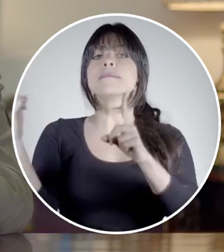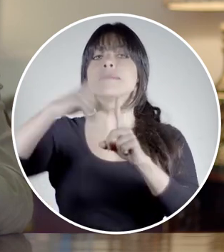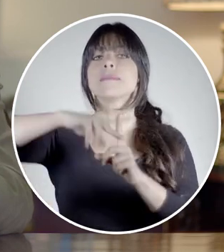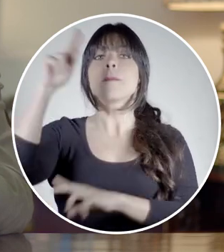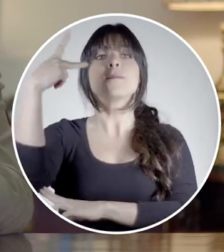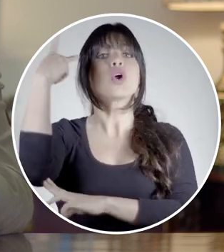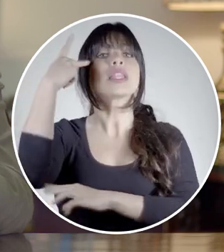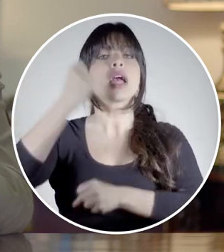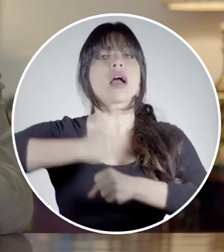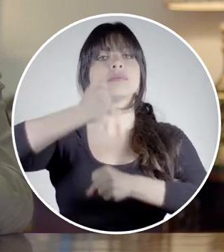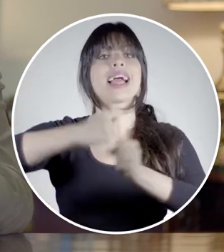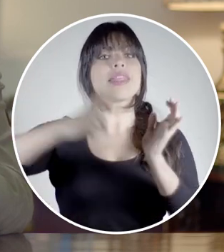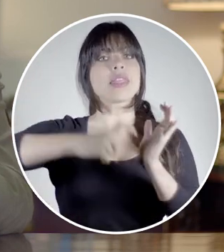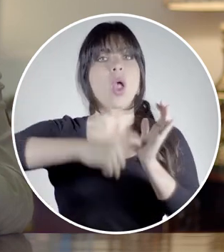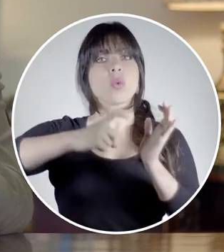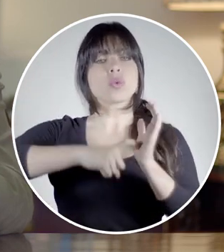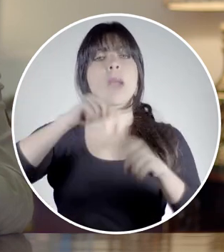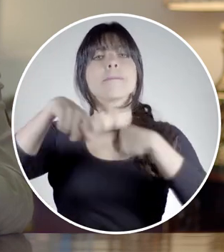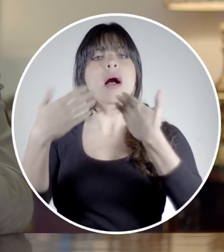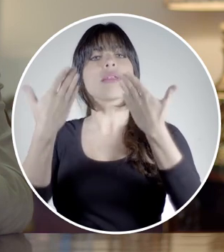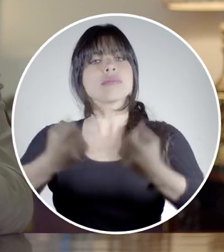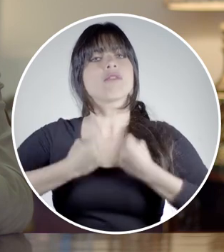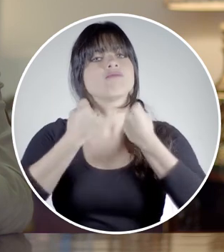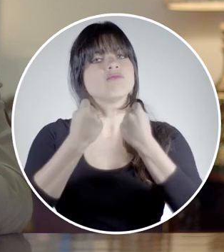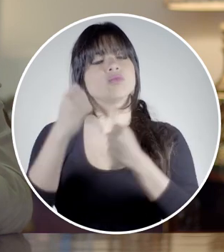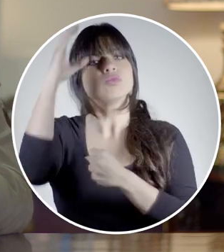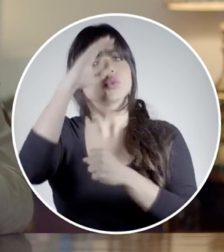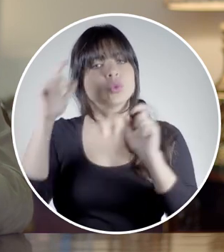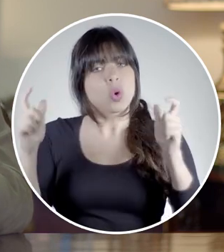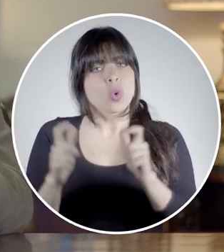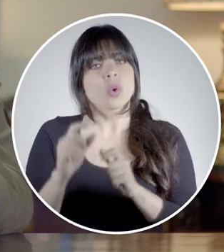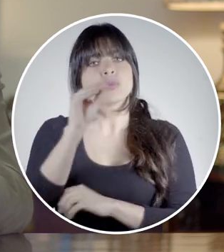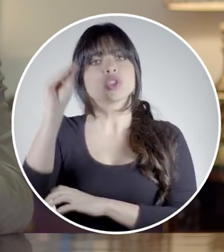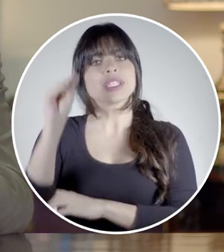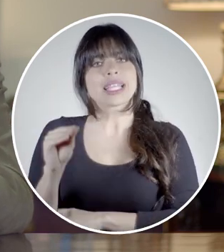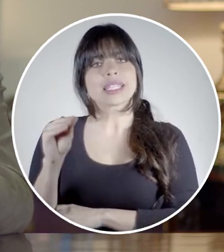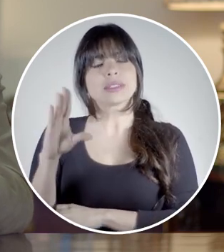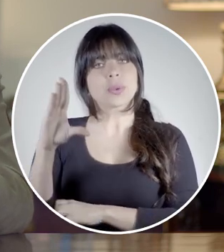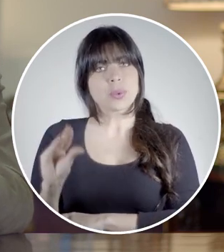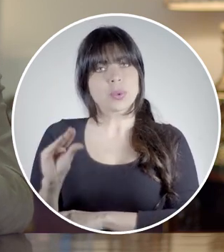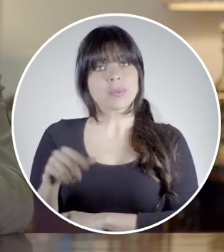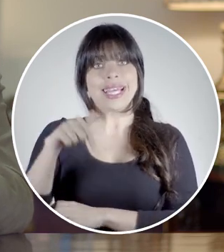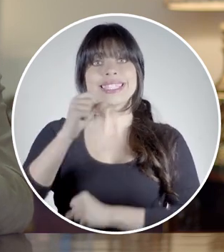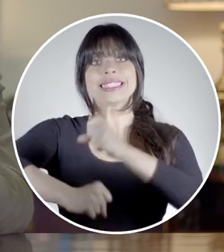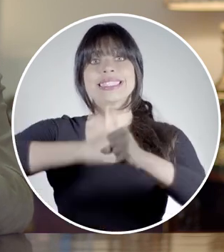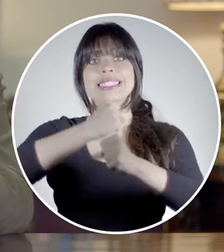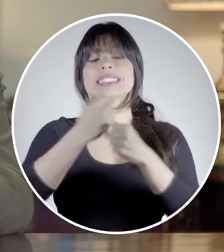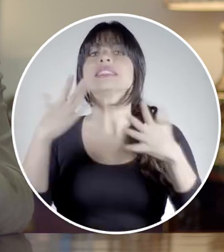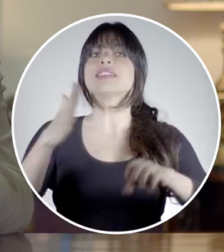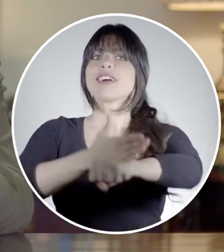Banco Central implementarán una política de gestión de deuda que reforzará la disminución en las tasas de interés.